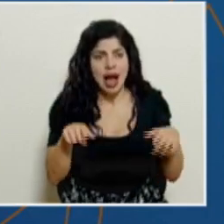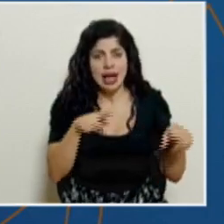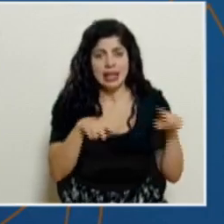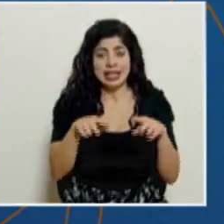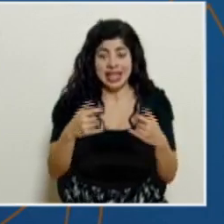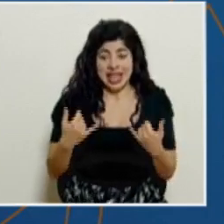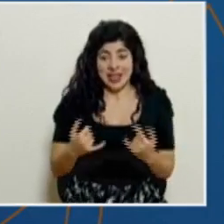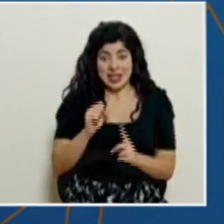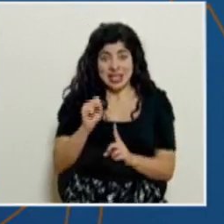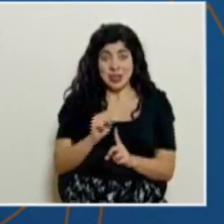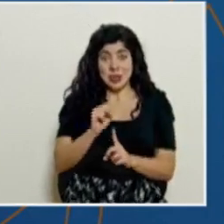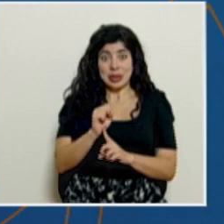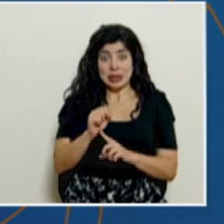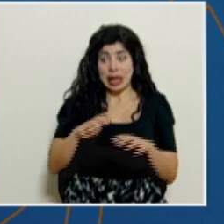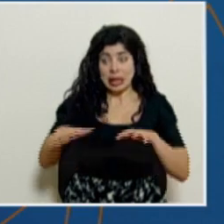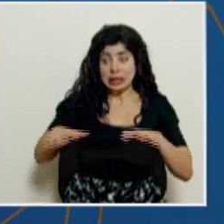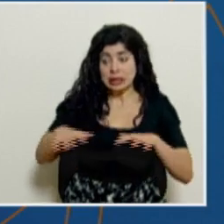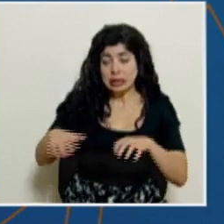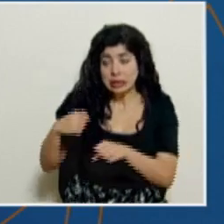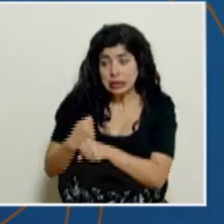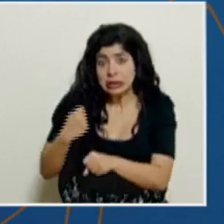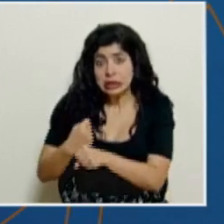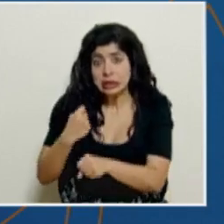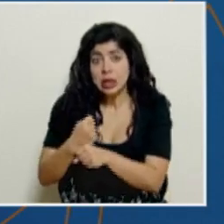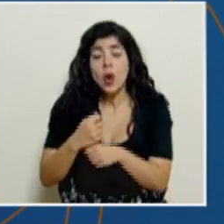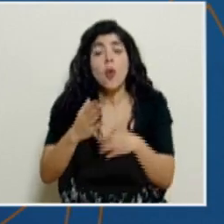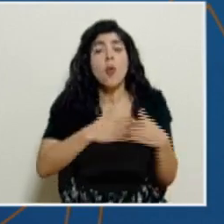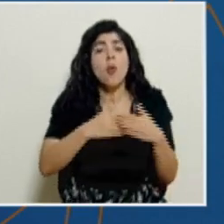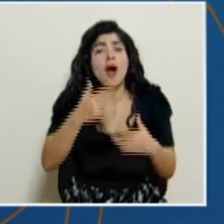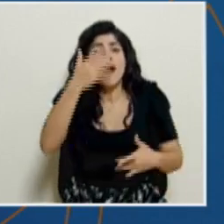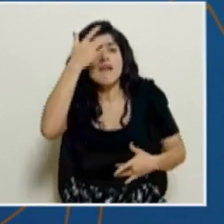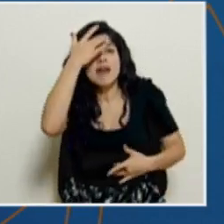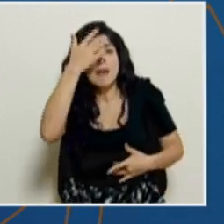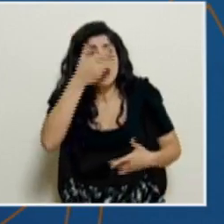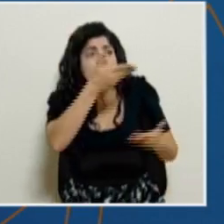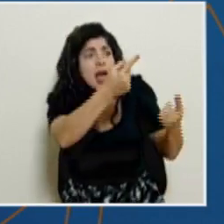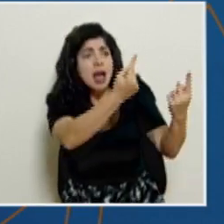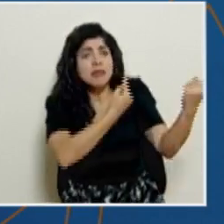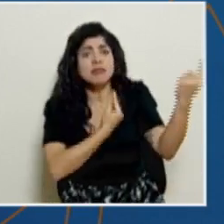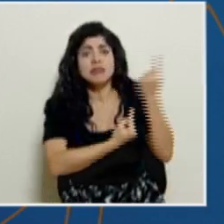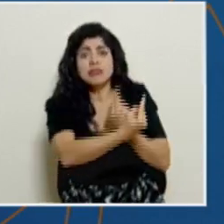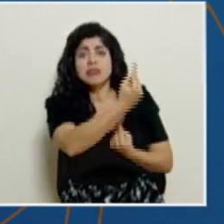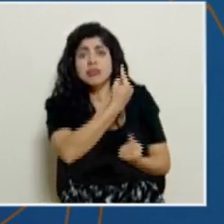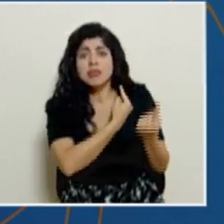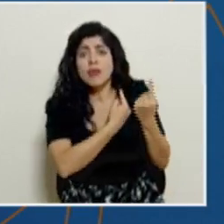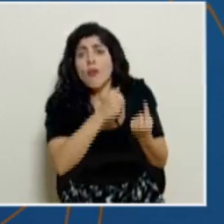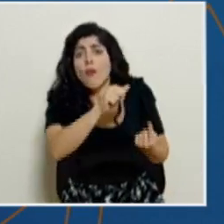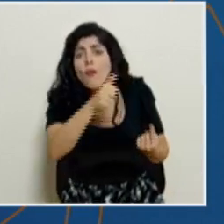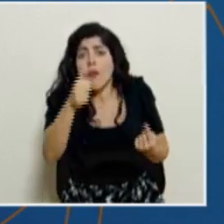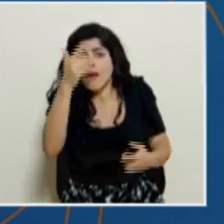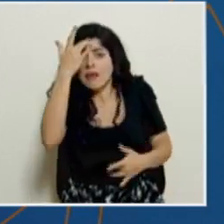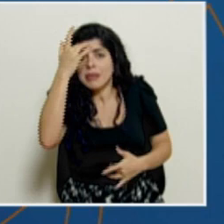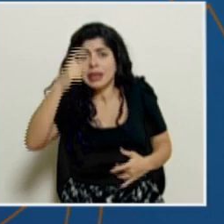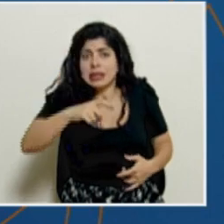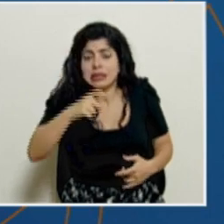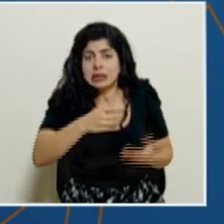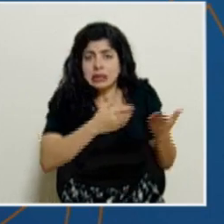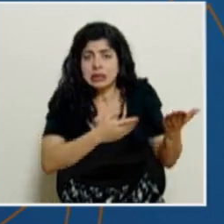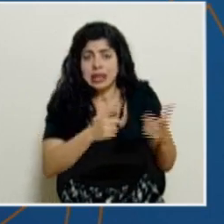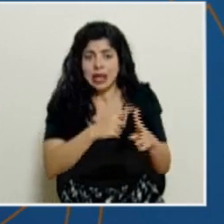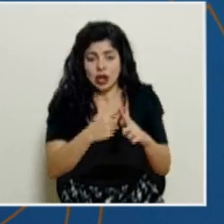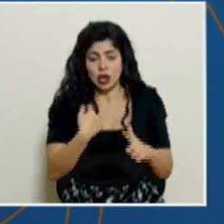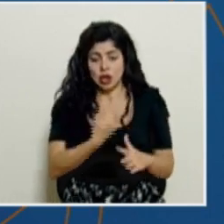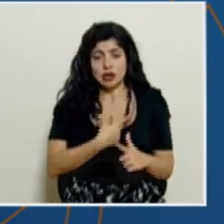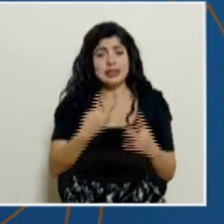momentos, con la actividad que tenemos, todas las patologías siguen llegando. Y por eso estamos tratando de